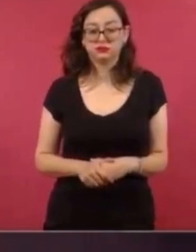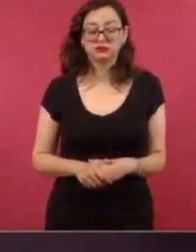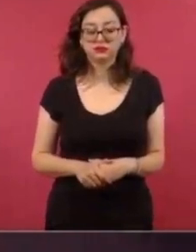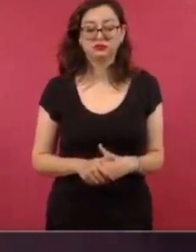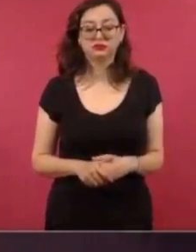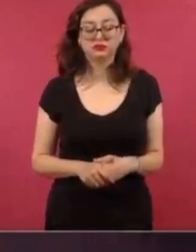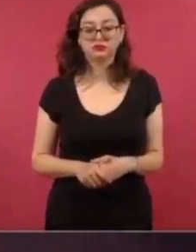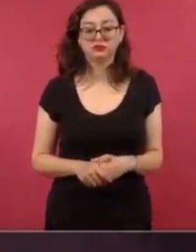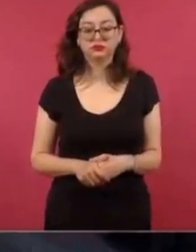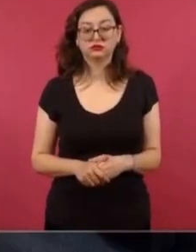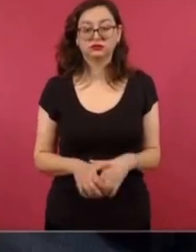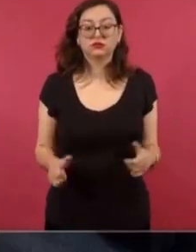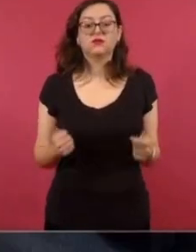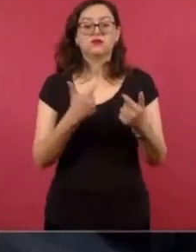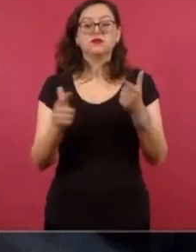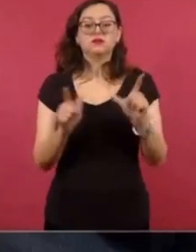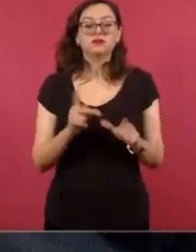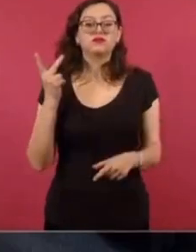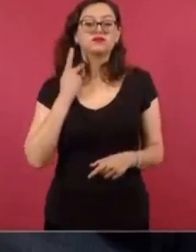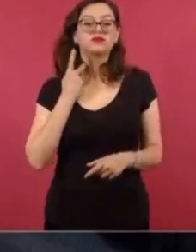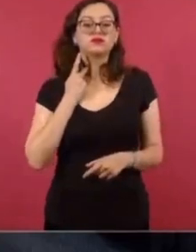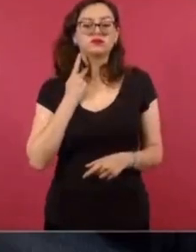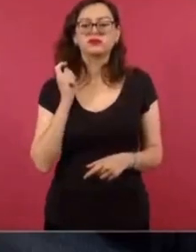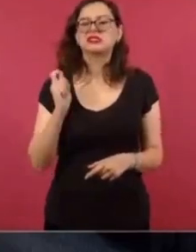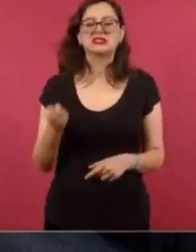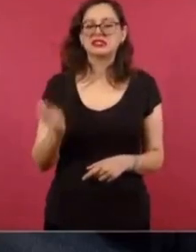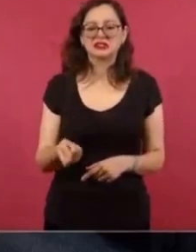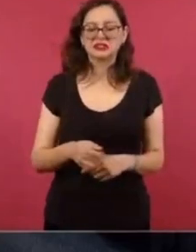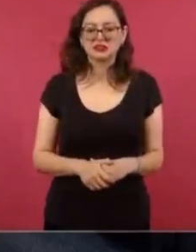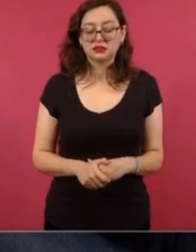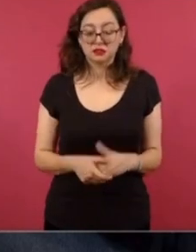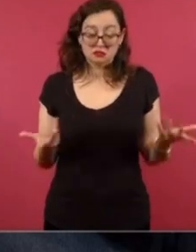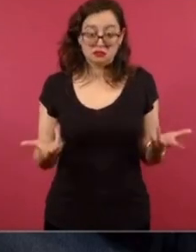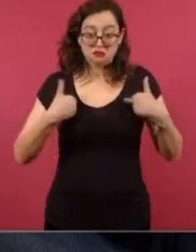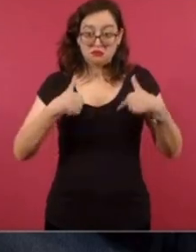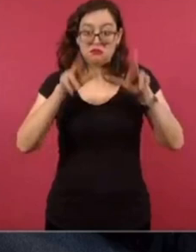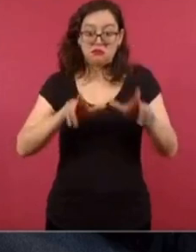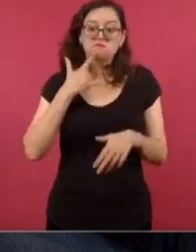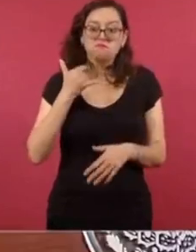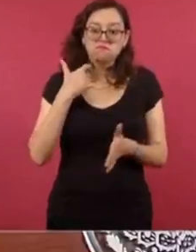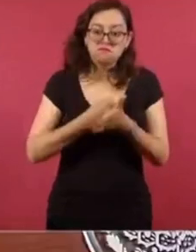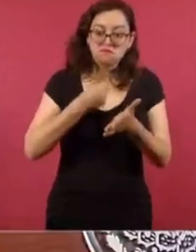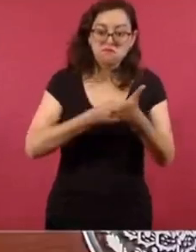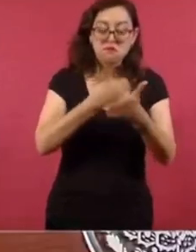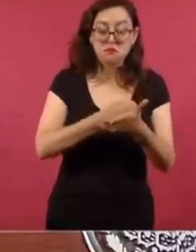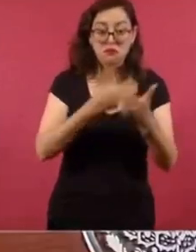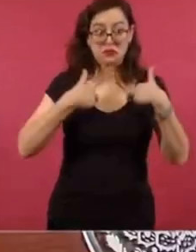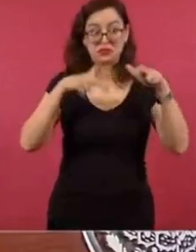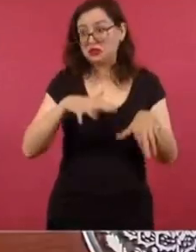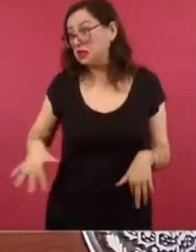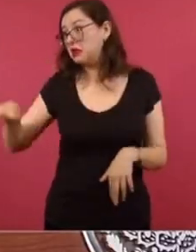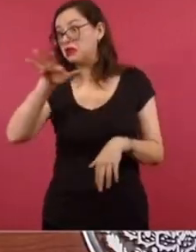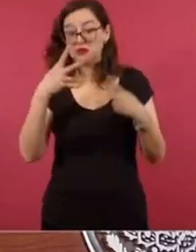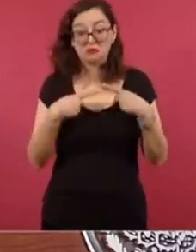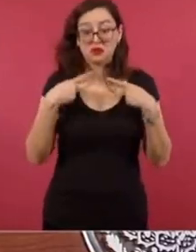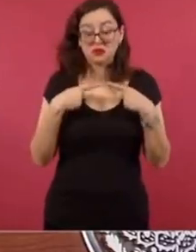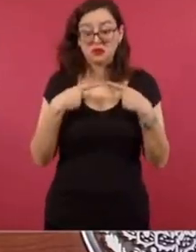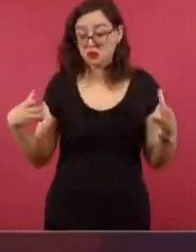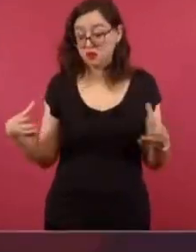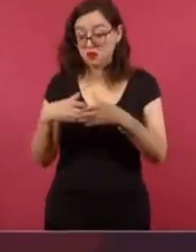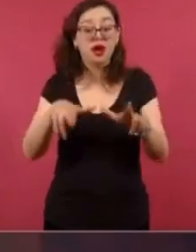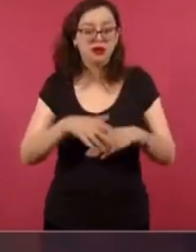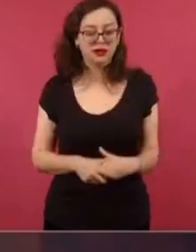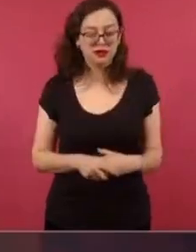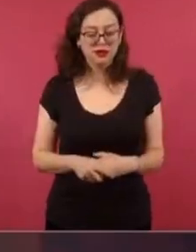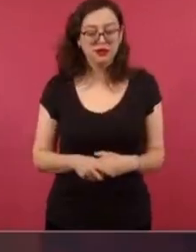sencillamente instrumentos de lucha al servicio del pueblo. No son fines, son